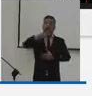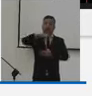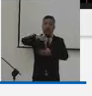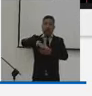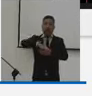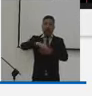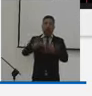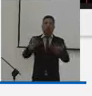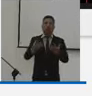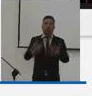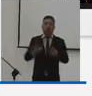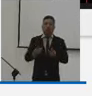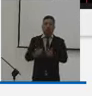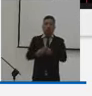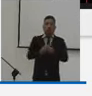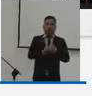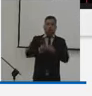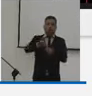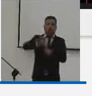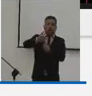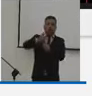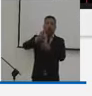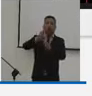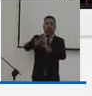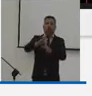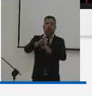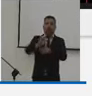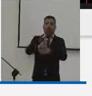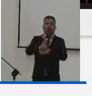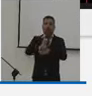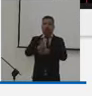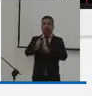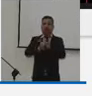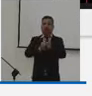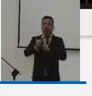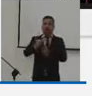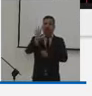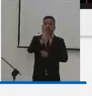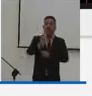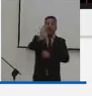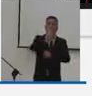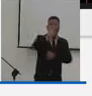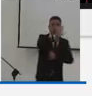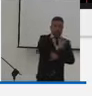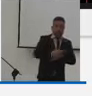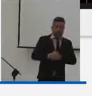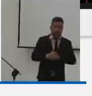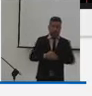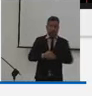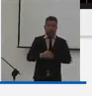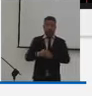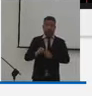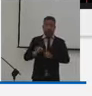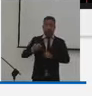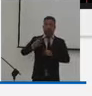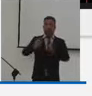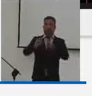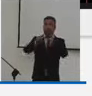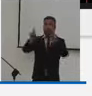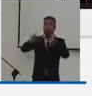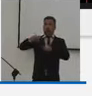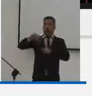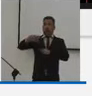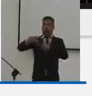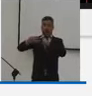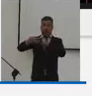voz y voto en las juntas directivas de los entes deportivos departamentales. En el título